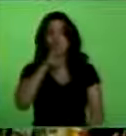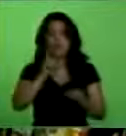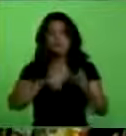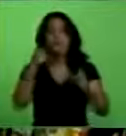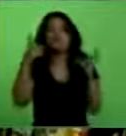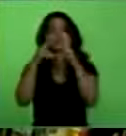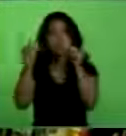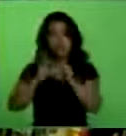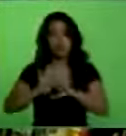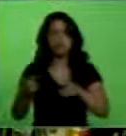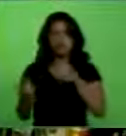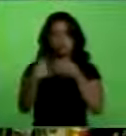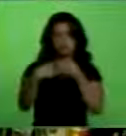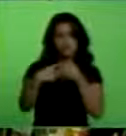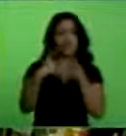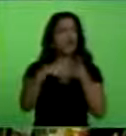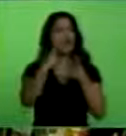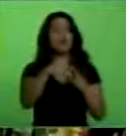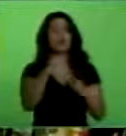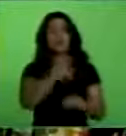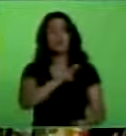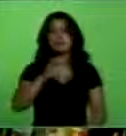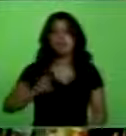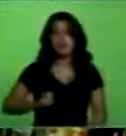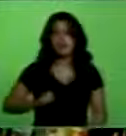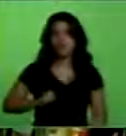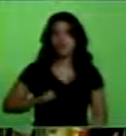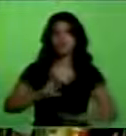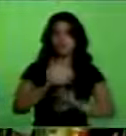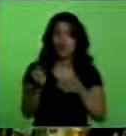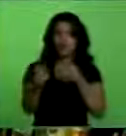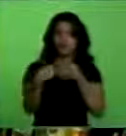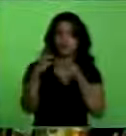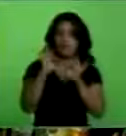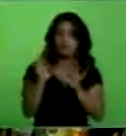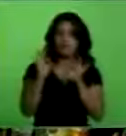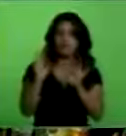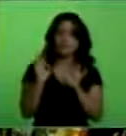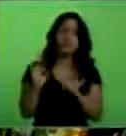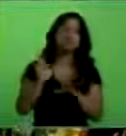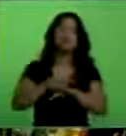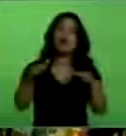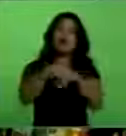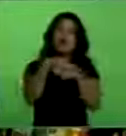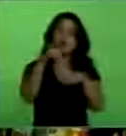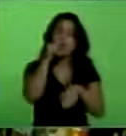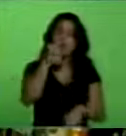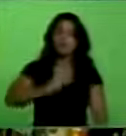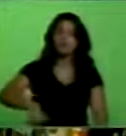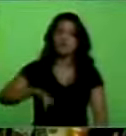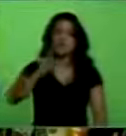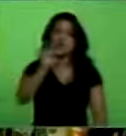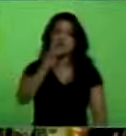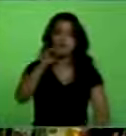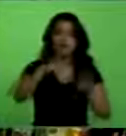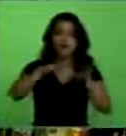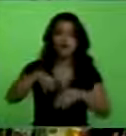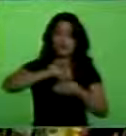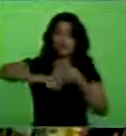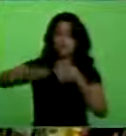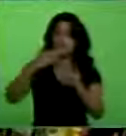Nicaragua ya participa, El Salvador ya participa con una modalidad especial, y ya el gobierno del presidente Funes hizo la solicitud.